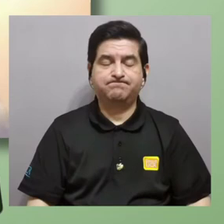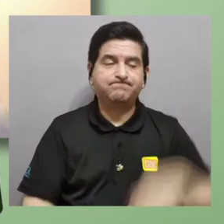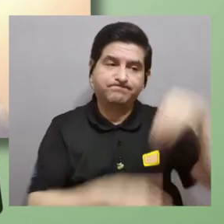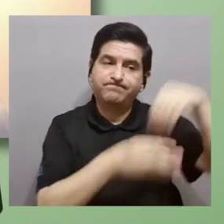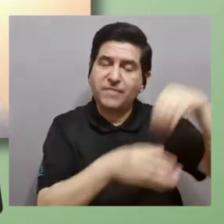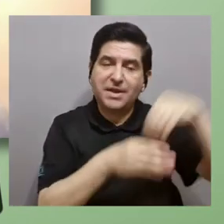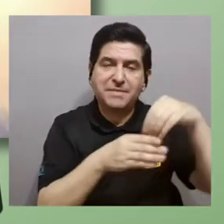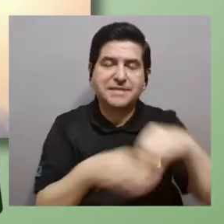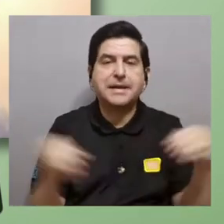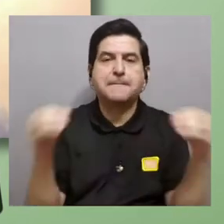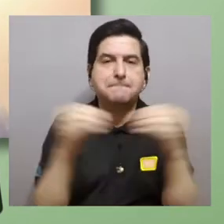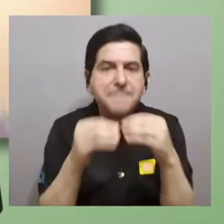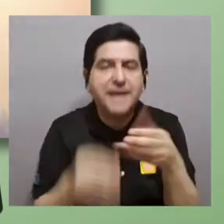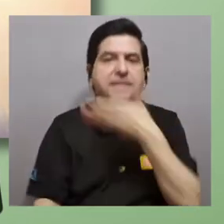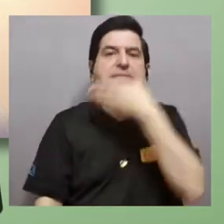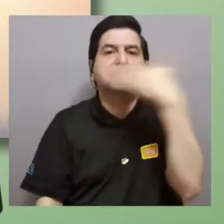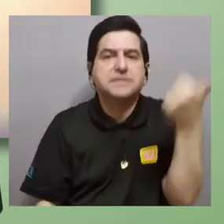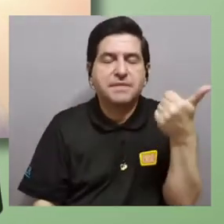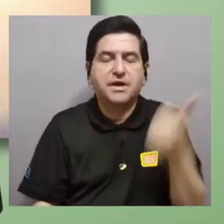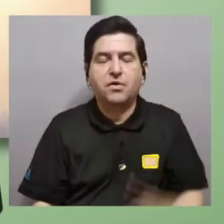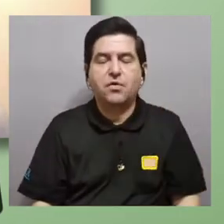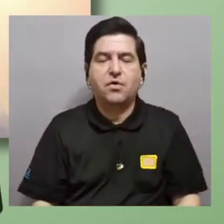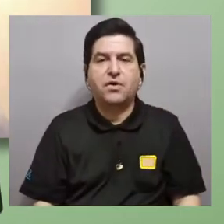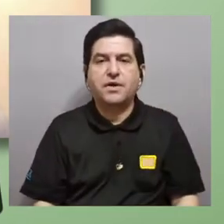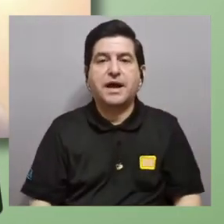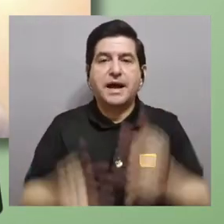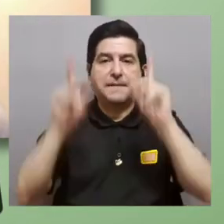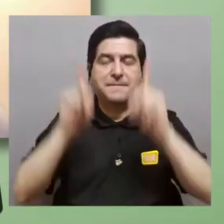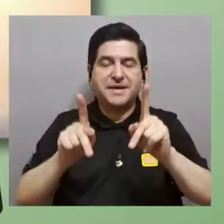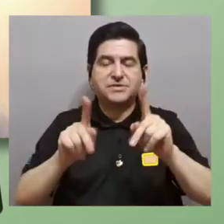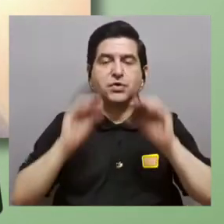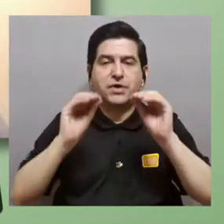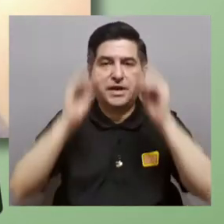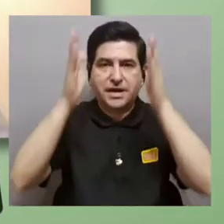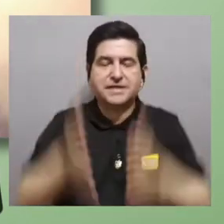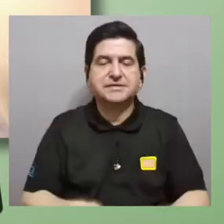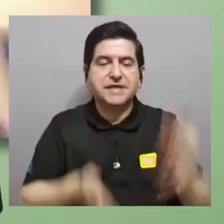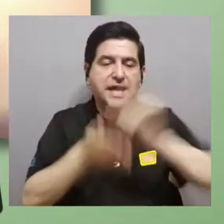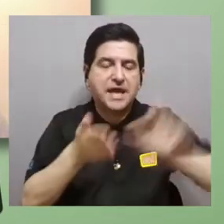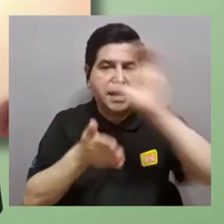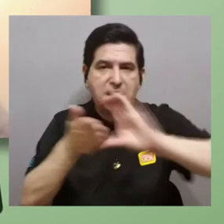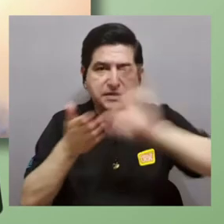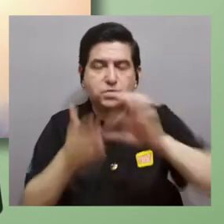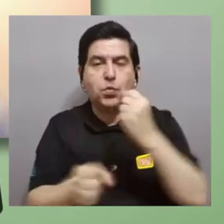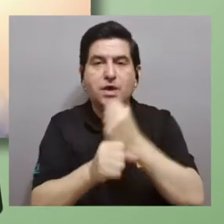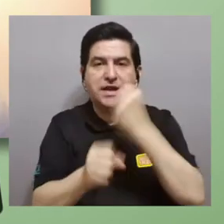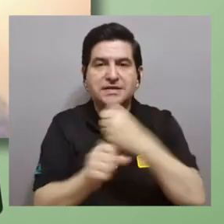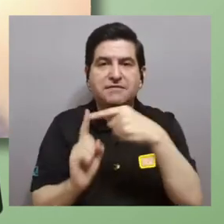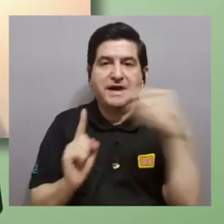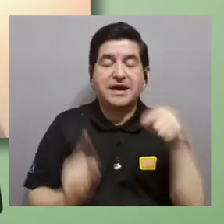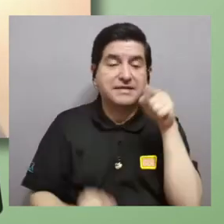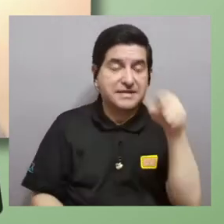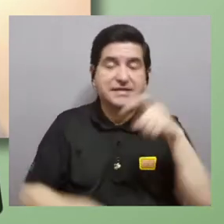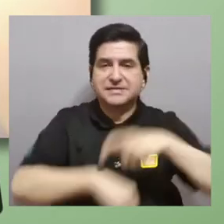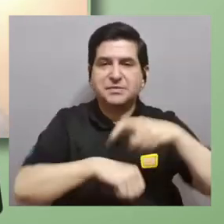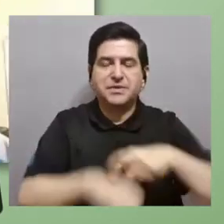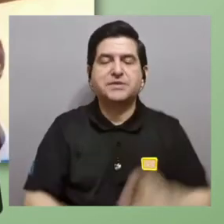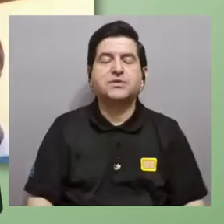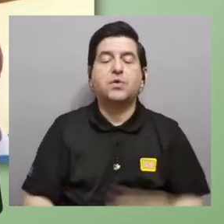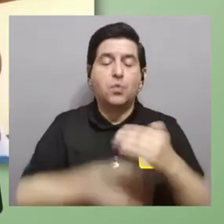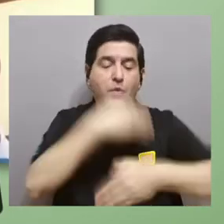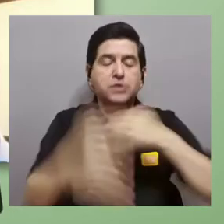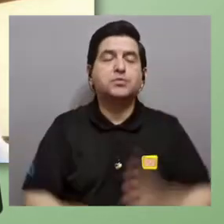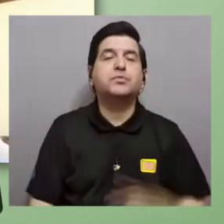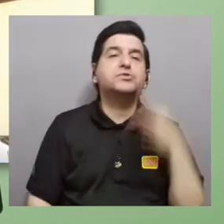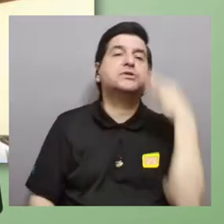invertir más y mejor en quienes educan a nivel de primaria y de secundaria para empezar a trabajar desde así es un proceso a largo plazo